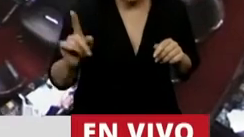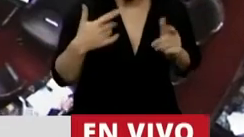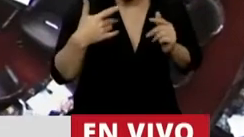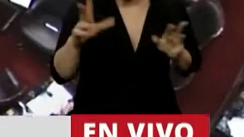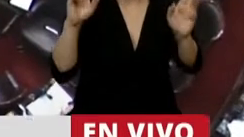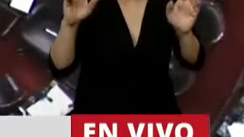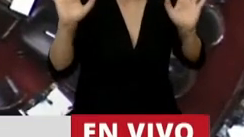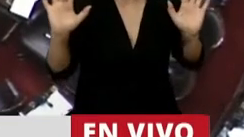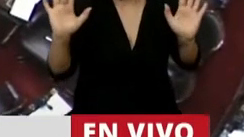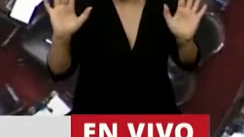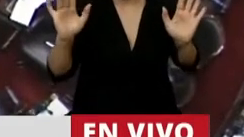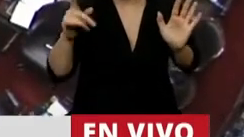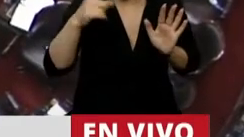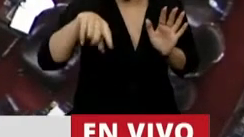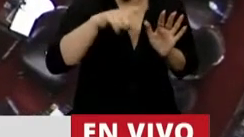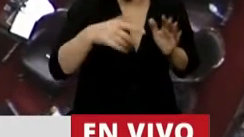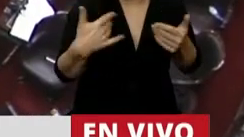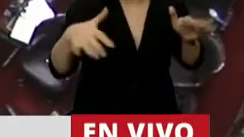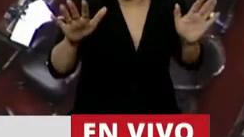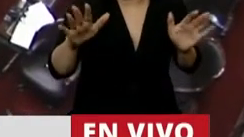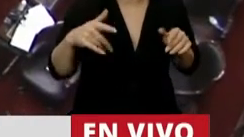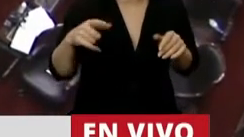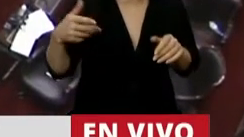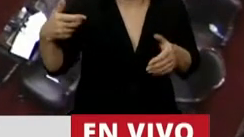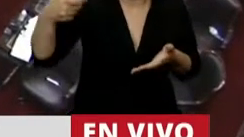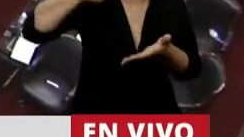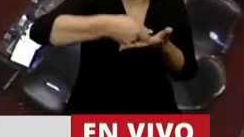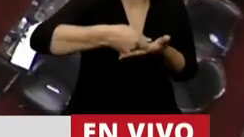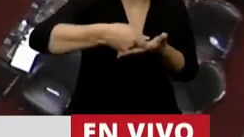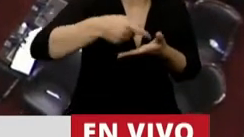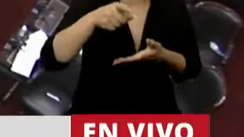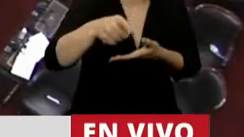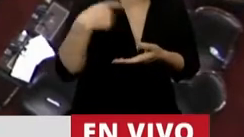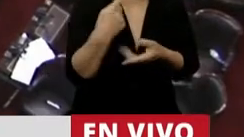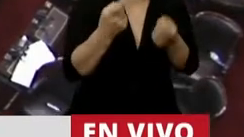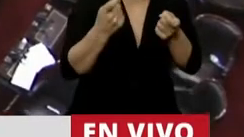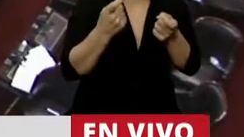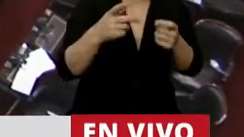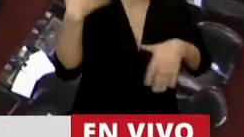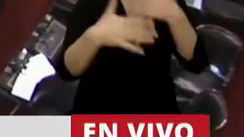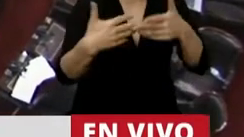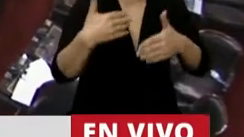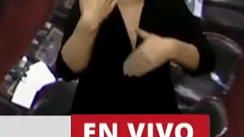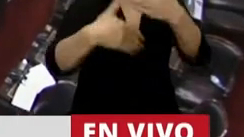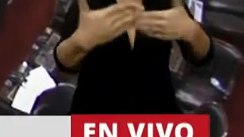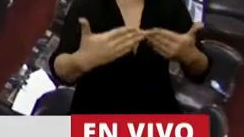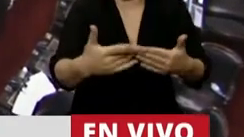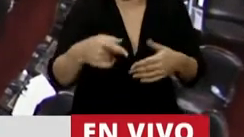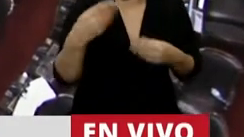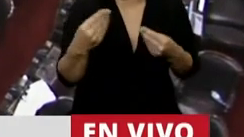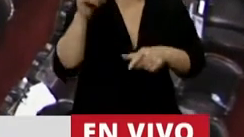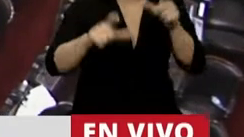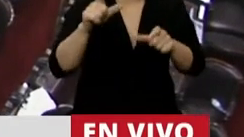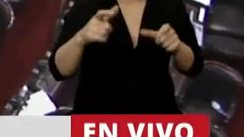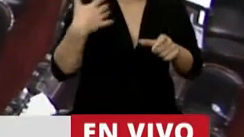sinceramente que podamos tener este aporte que es tan necesario para salir de esta crisis que estamos inmersos todos